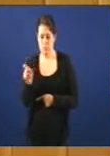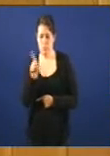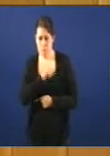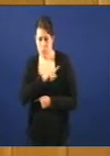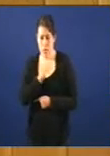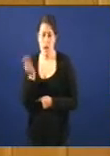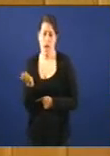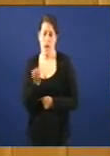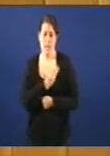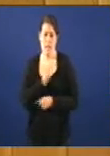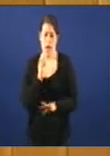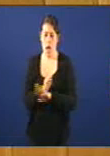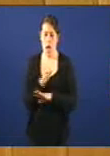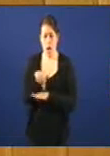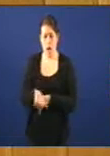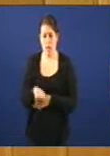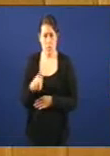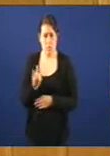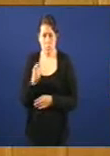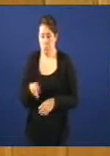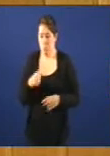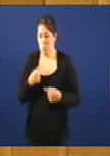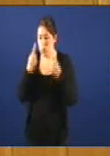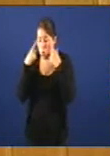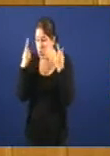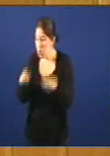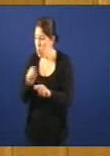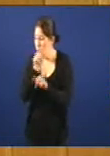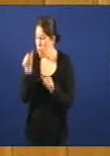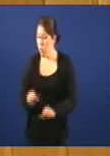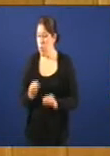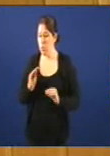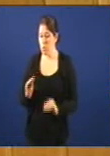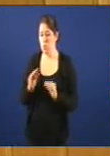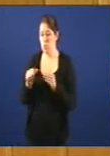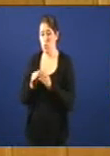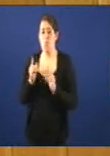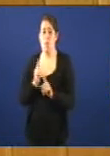que impropia deste Parlamento pero alá cada quen carxuar formas de facer oposición